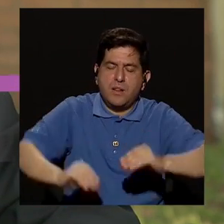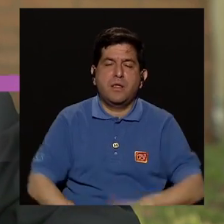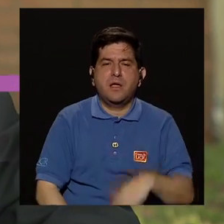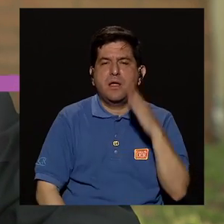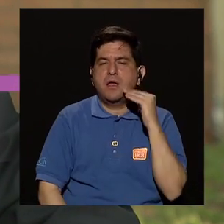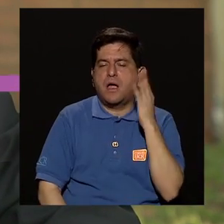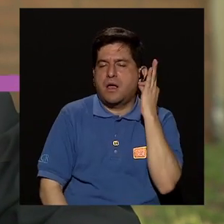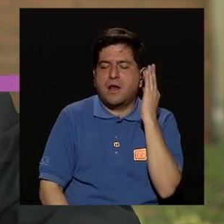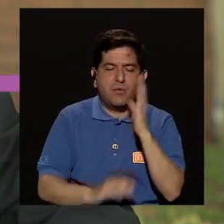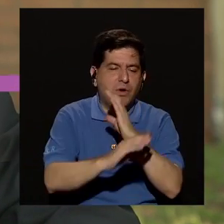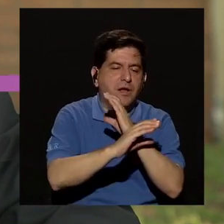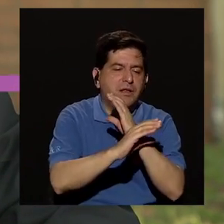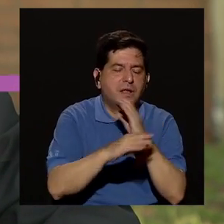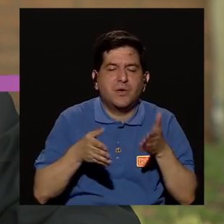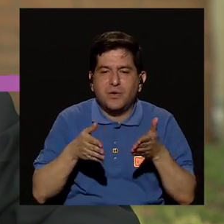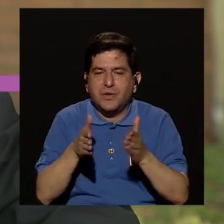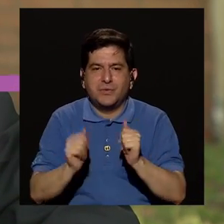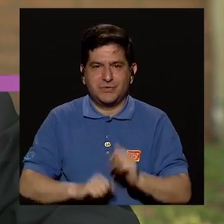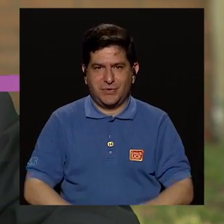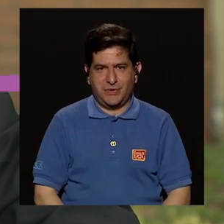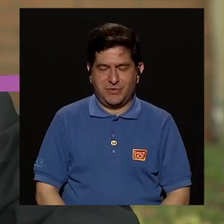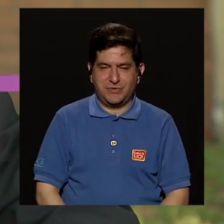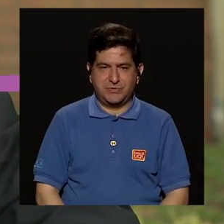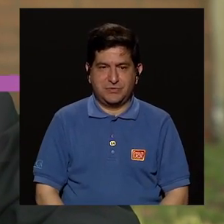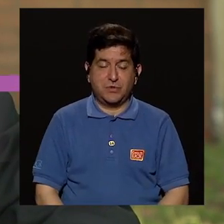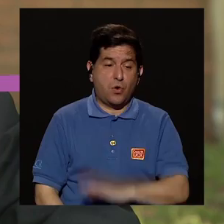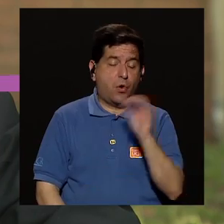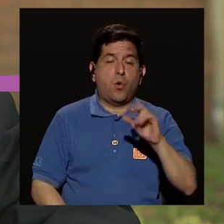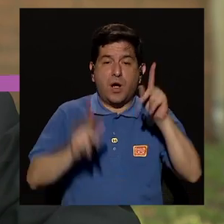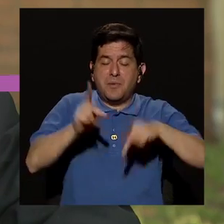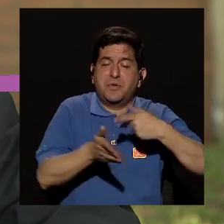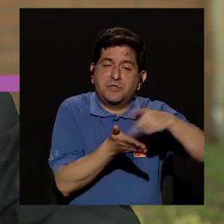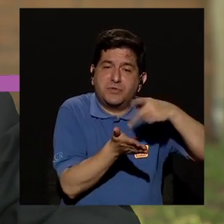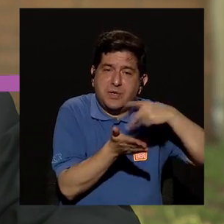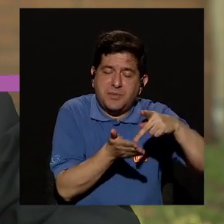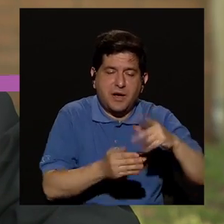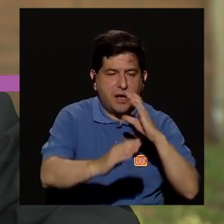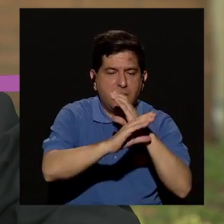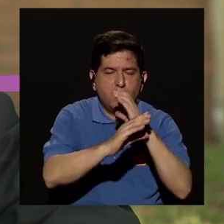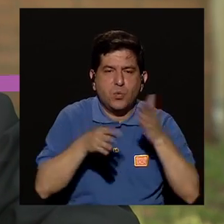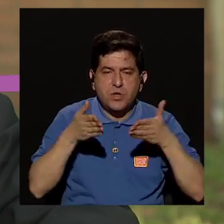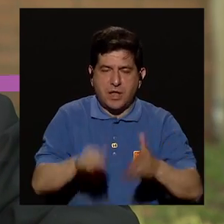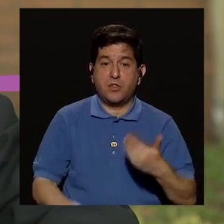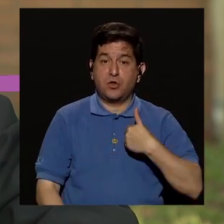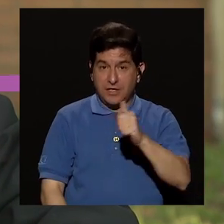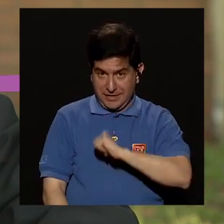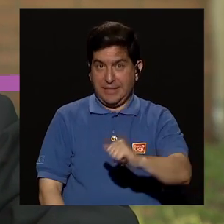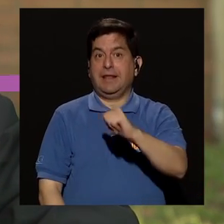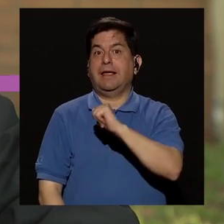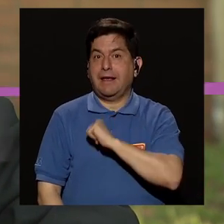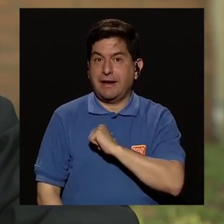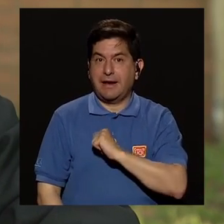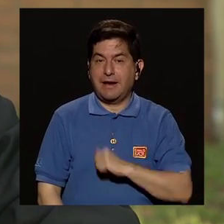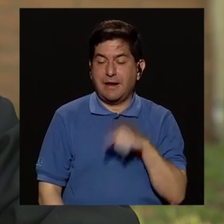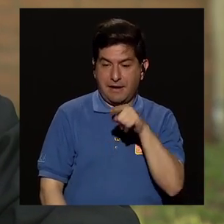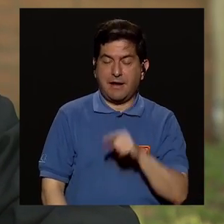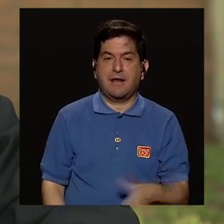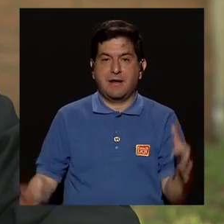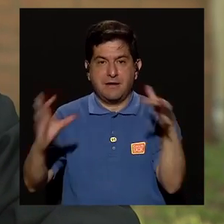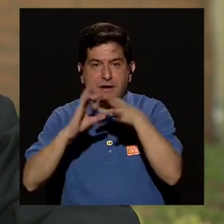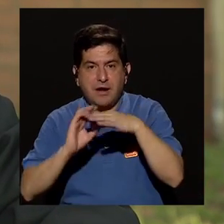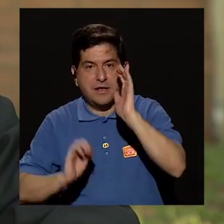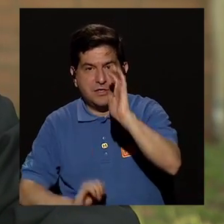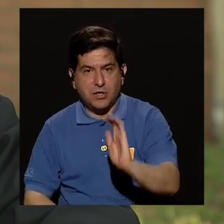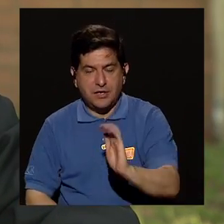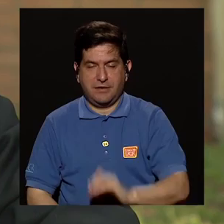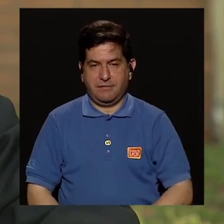la abuelita cuida a los hijos se le paga a alguien para que cuide a los hijos y empieza a tener autoridad en el niño ¿verdad?